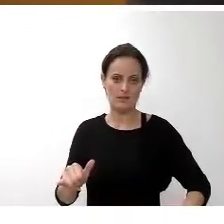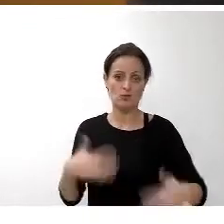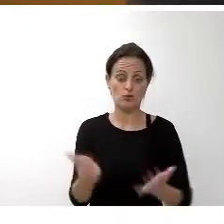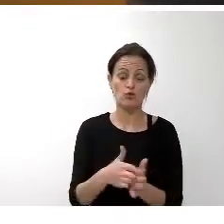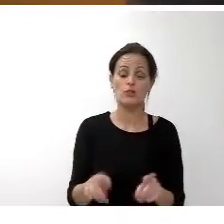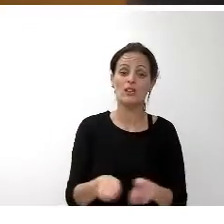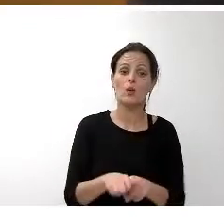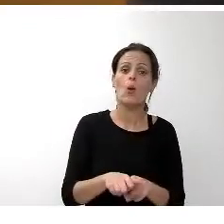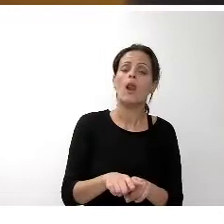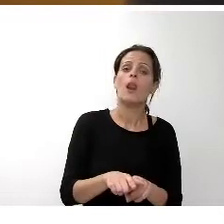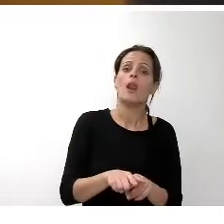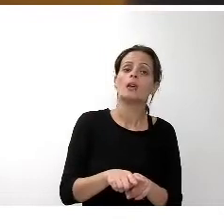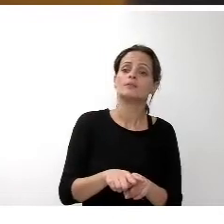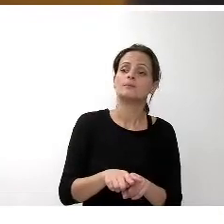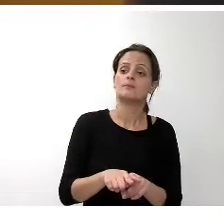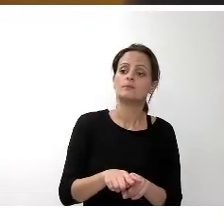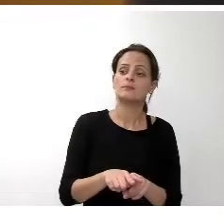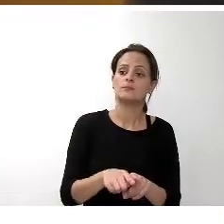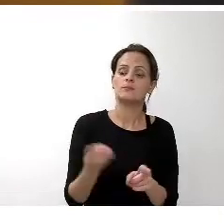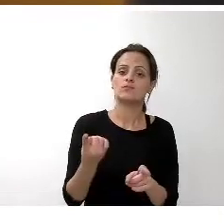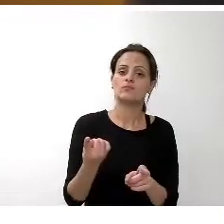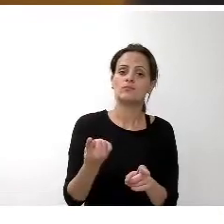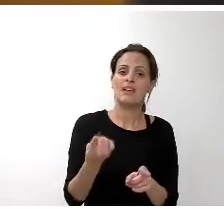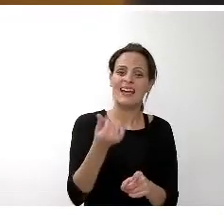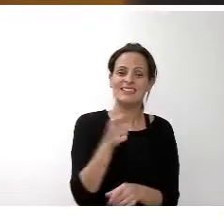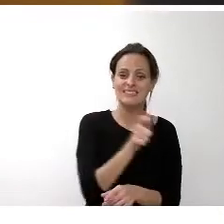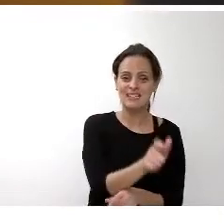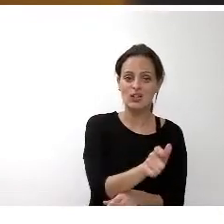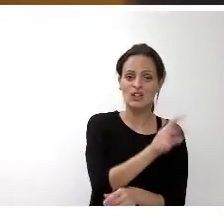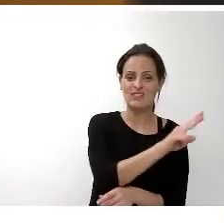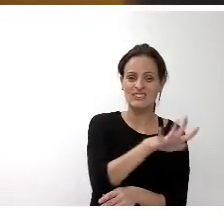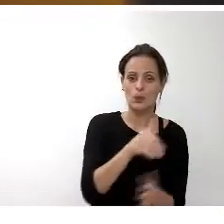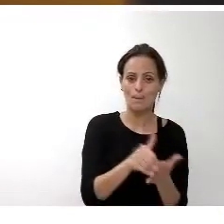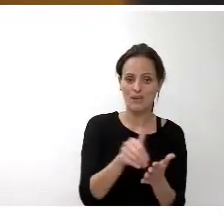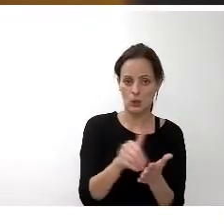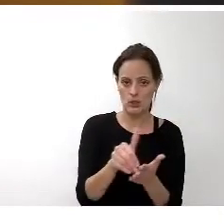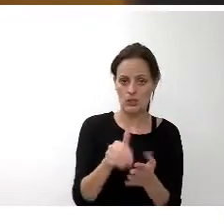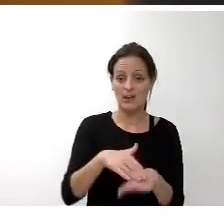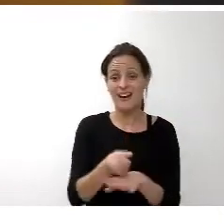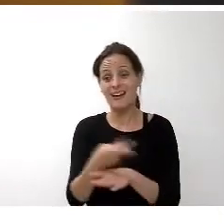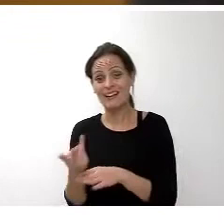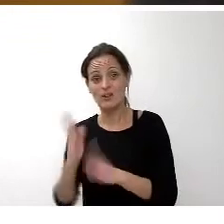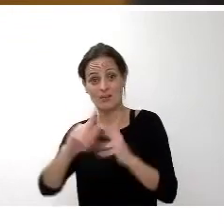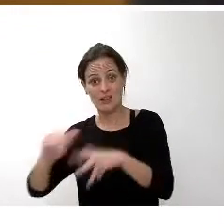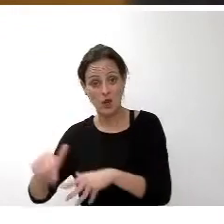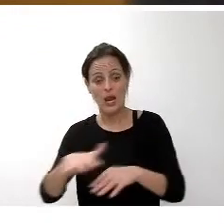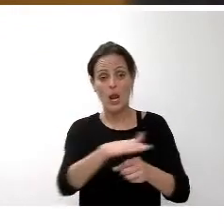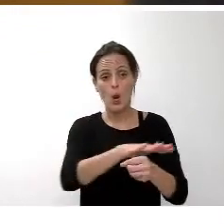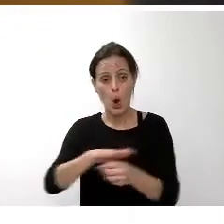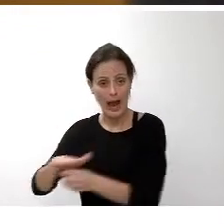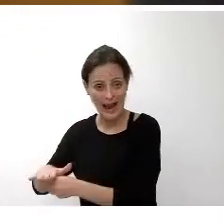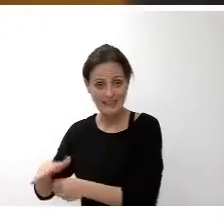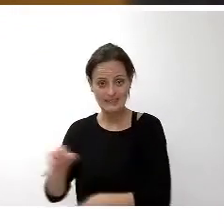ingresos para el cabildo, como consecuencia del REF, es de 5 millones y para el resto de las administraciones locales de la isla